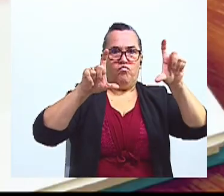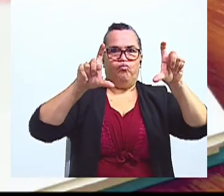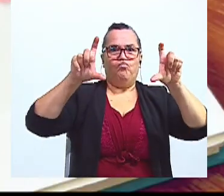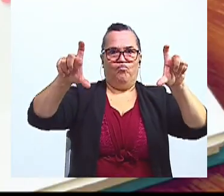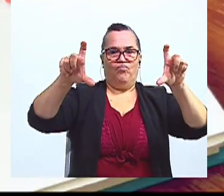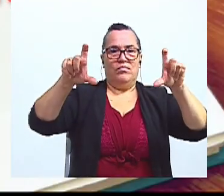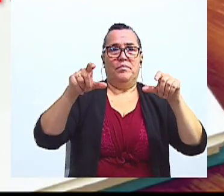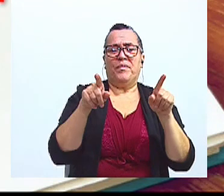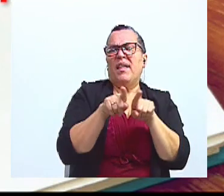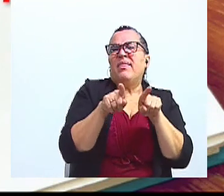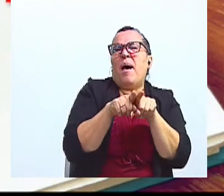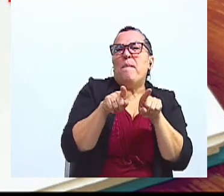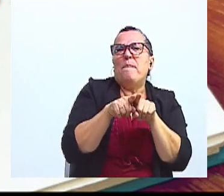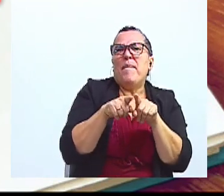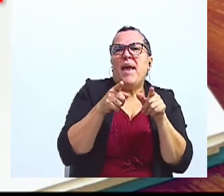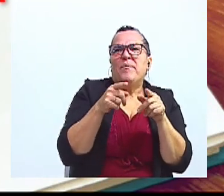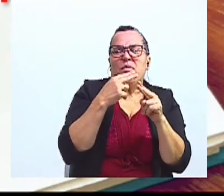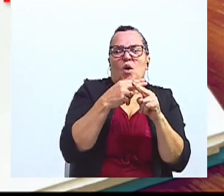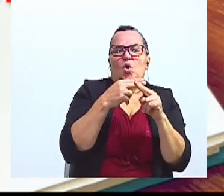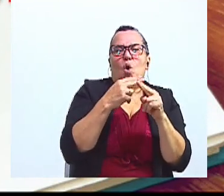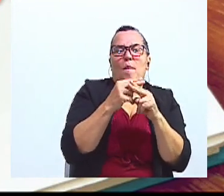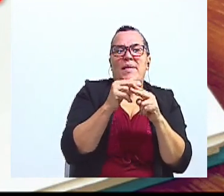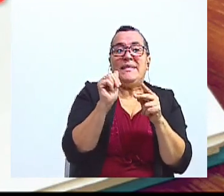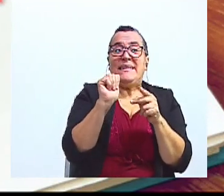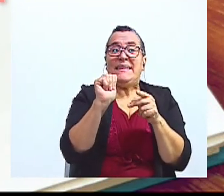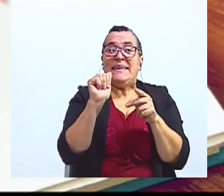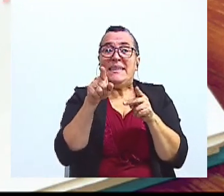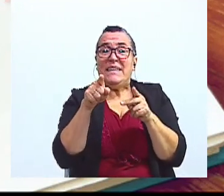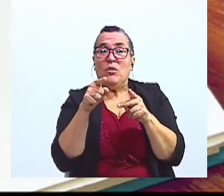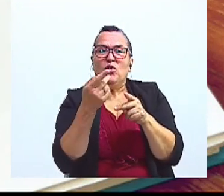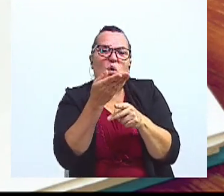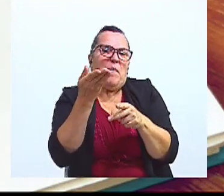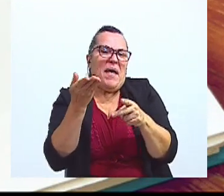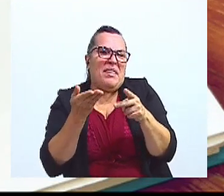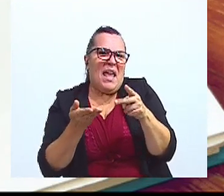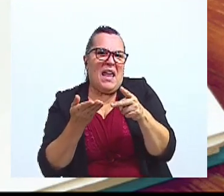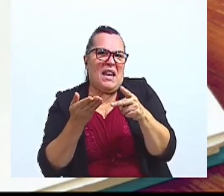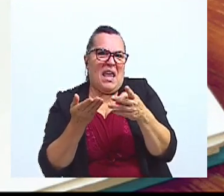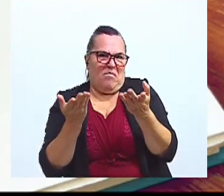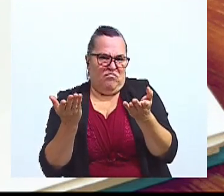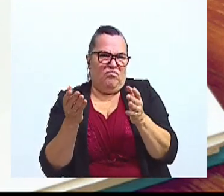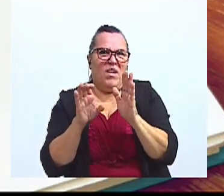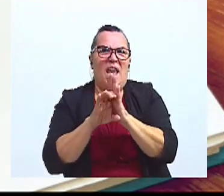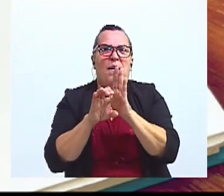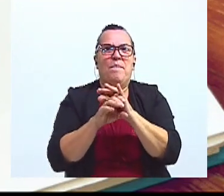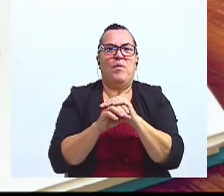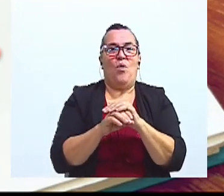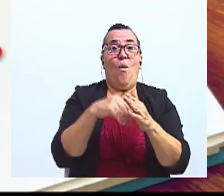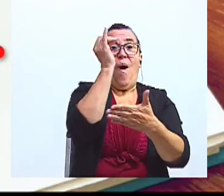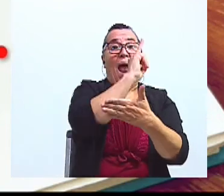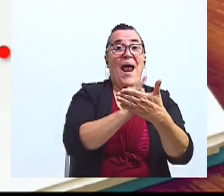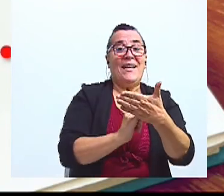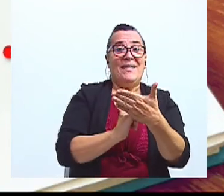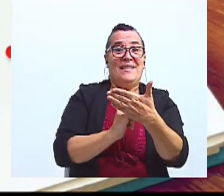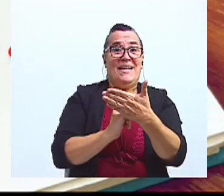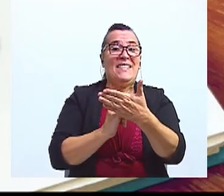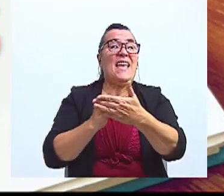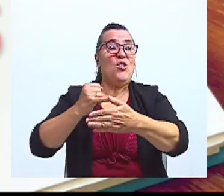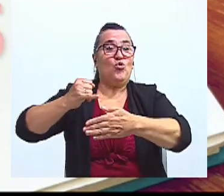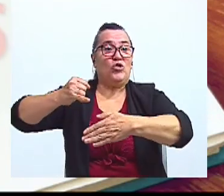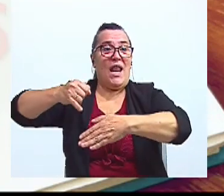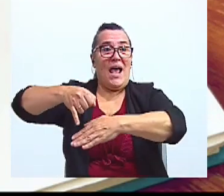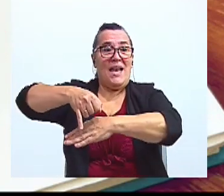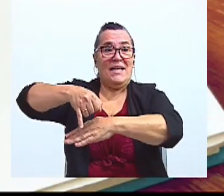También, los nombres y adjetivos de una materia o asignatura, por ejemplo, artes industriales.